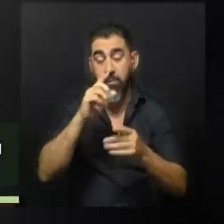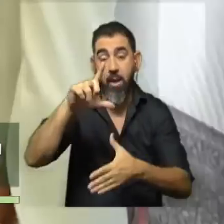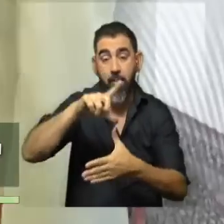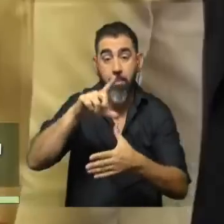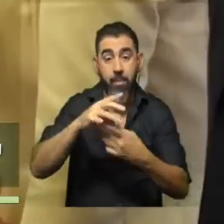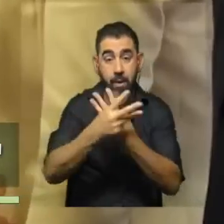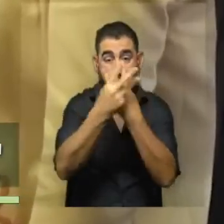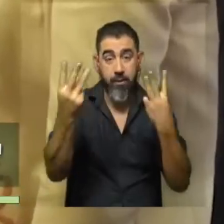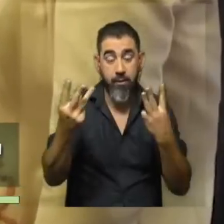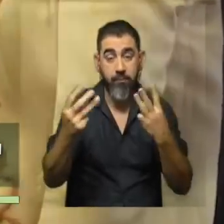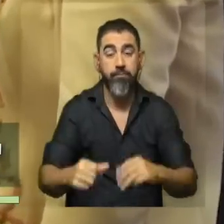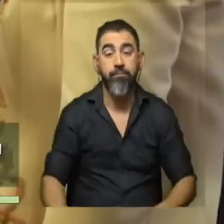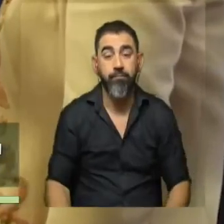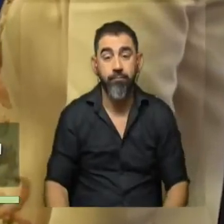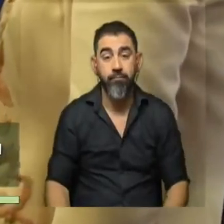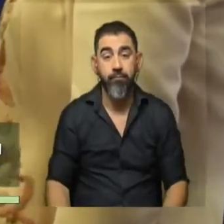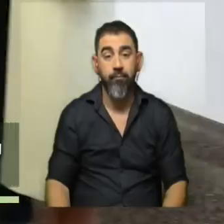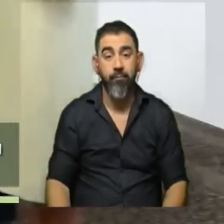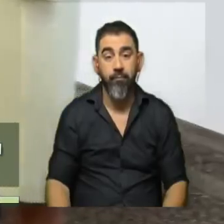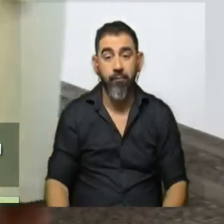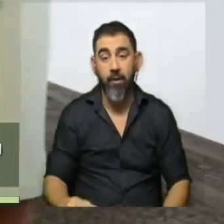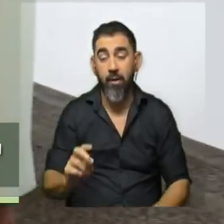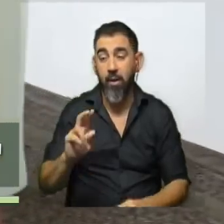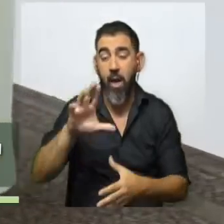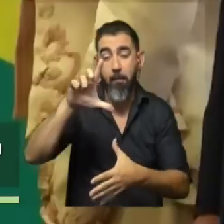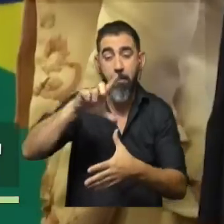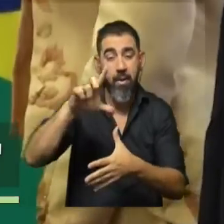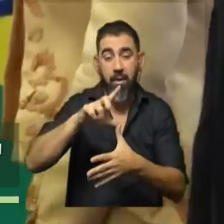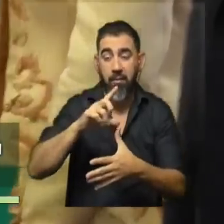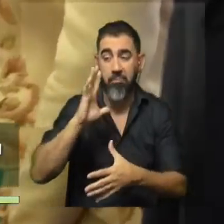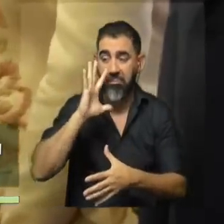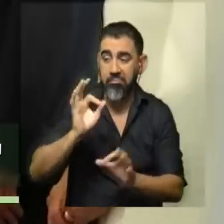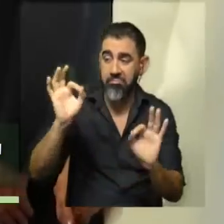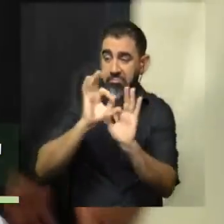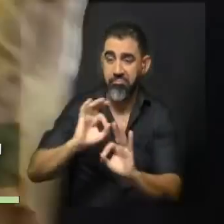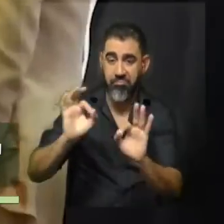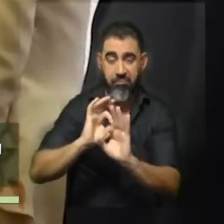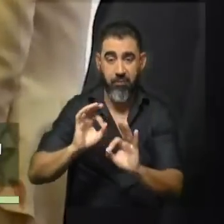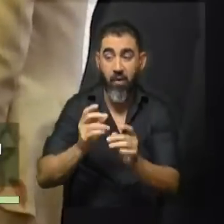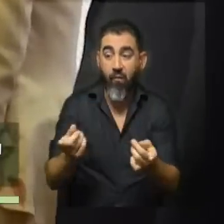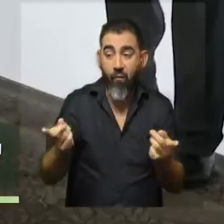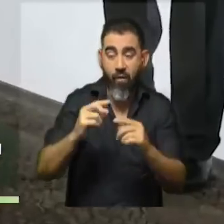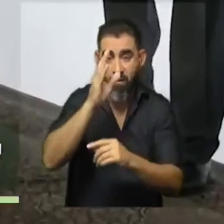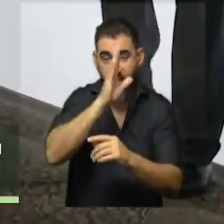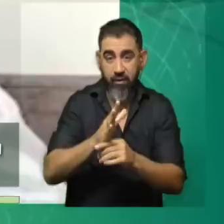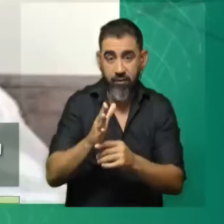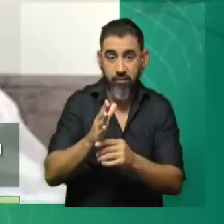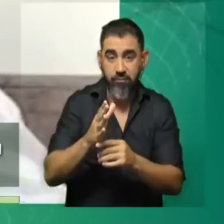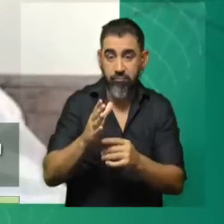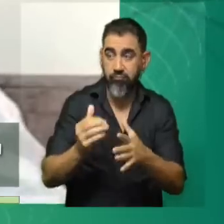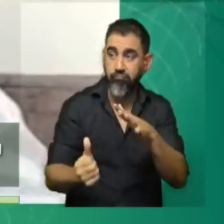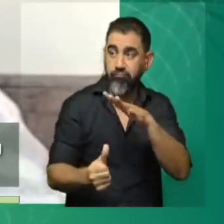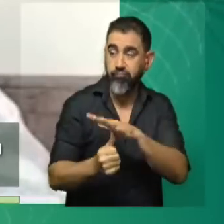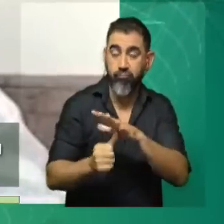Latina. Nos hemos vuelto mucho más intrascendentes como región y que vuelva Brasil a poder pelear en ese